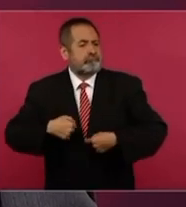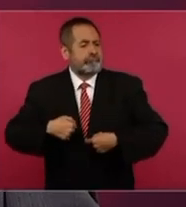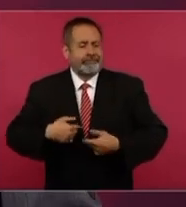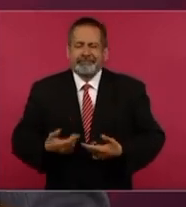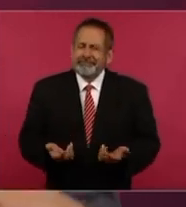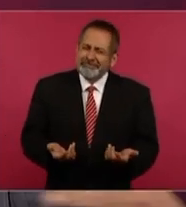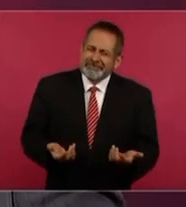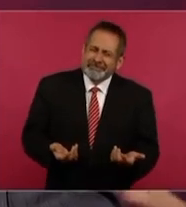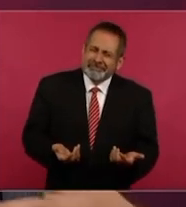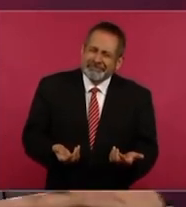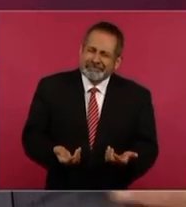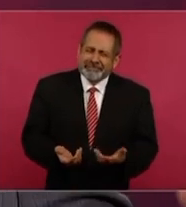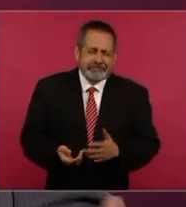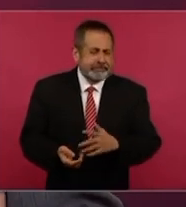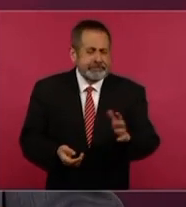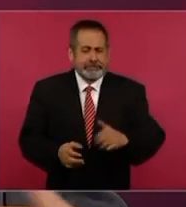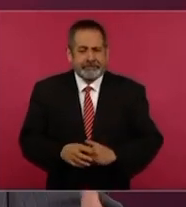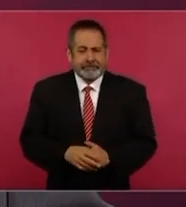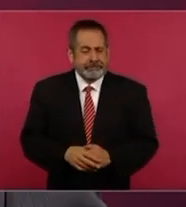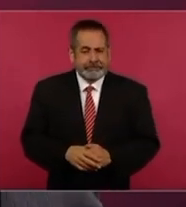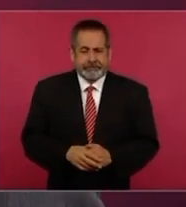Entonces, se aprovecha